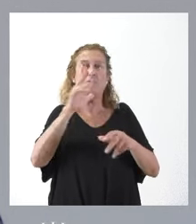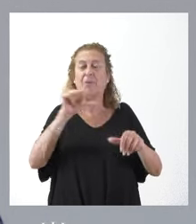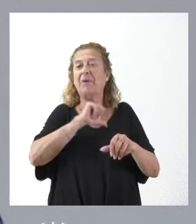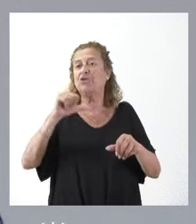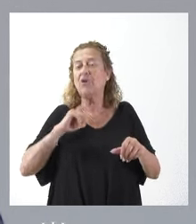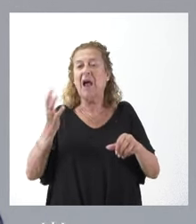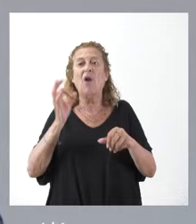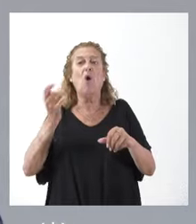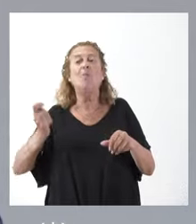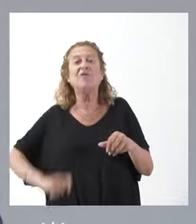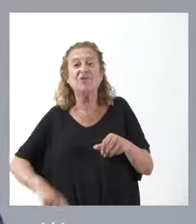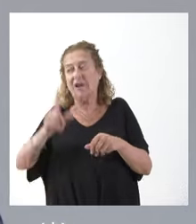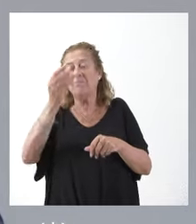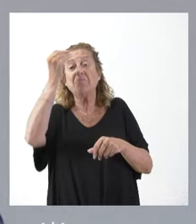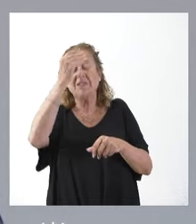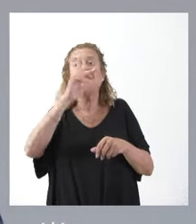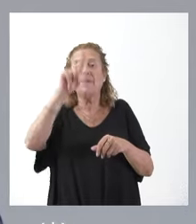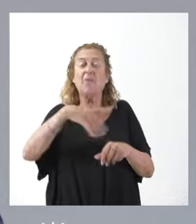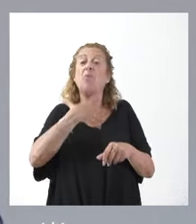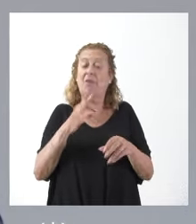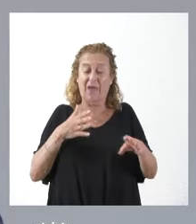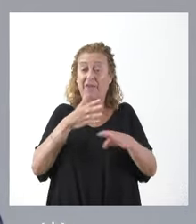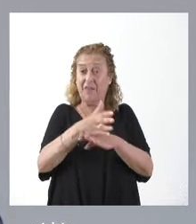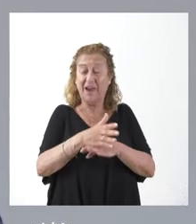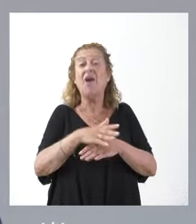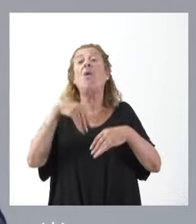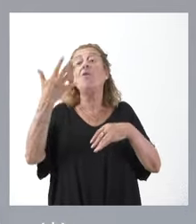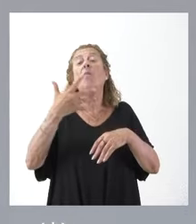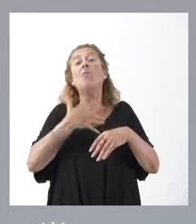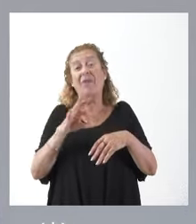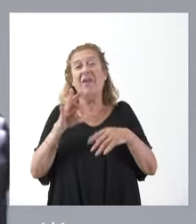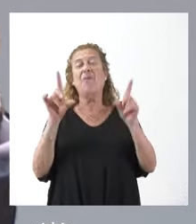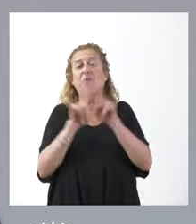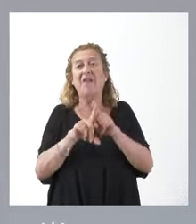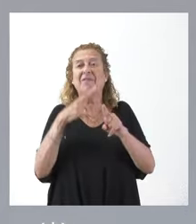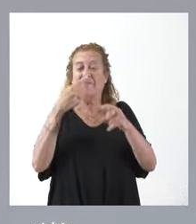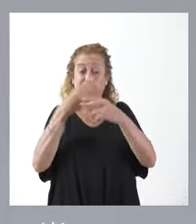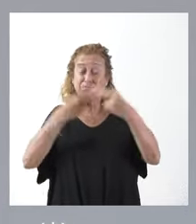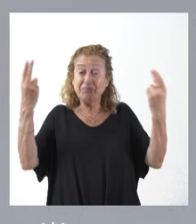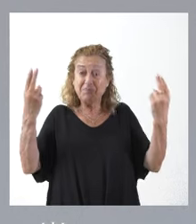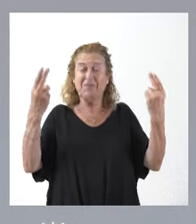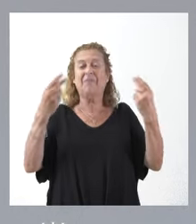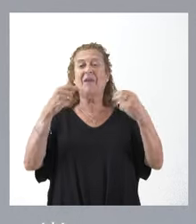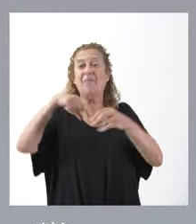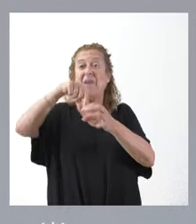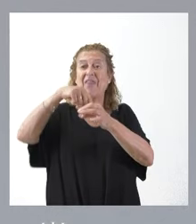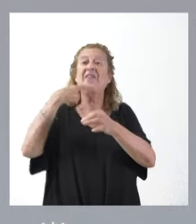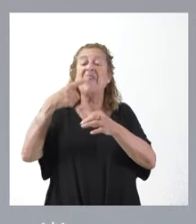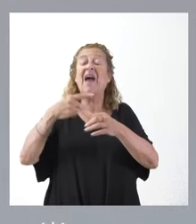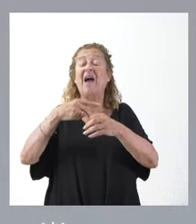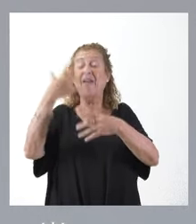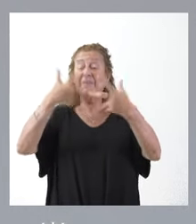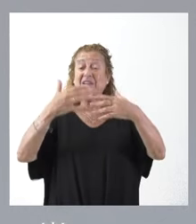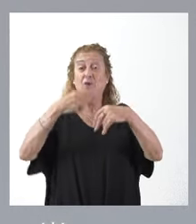consideren oportuno también pueden acceder. En la medida que en el calificativo, en la descripción de la plaza aparezca la palabra administración pública,